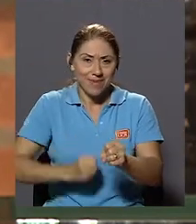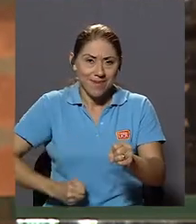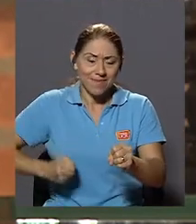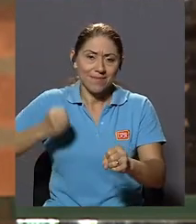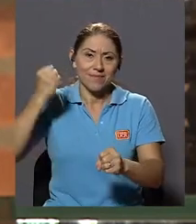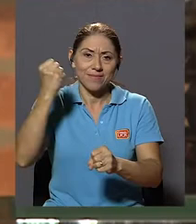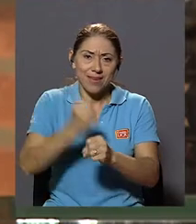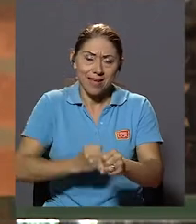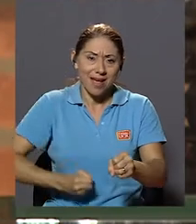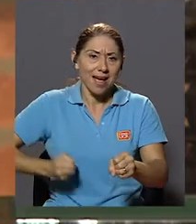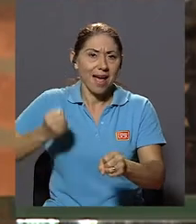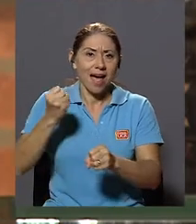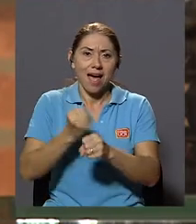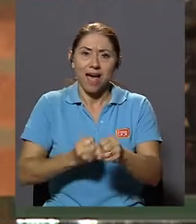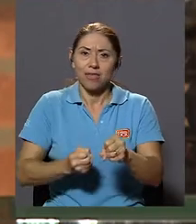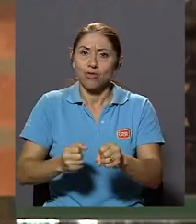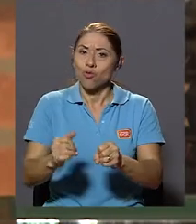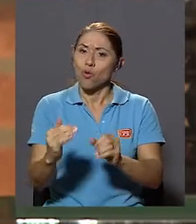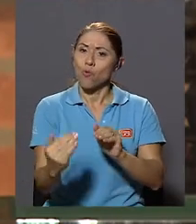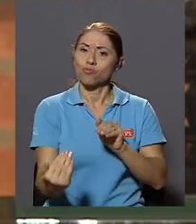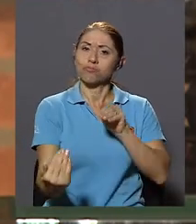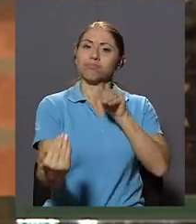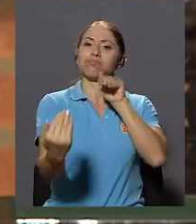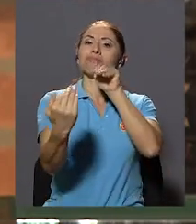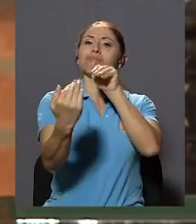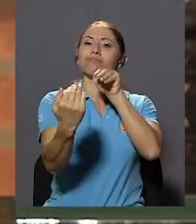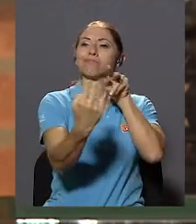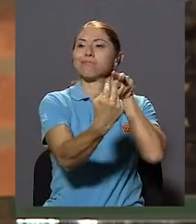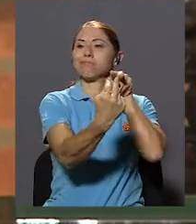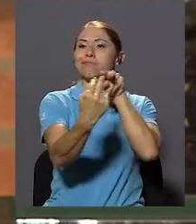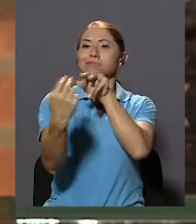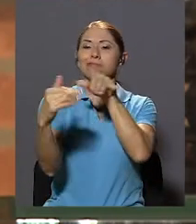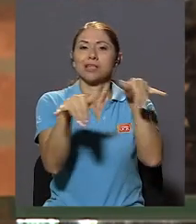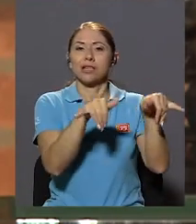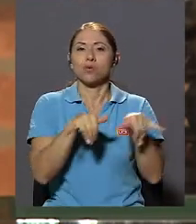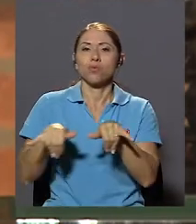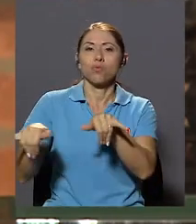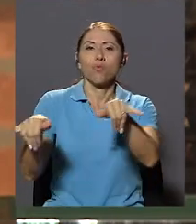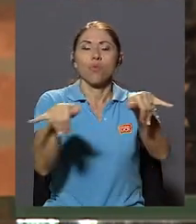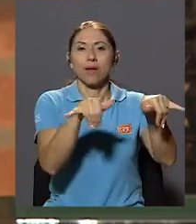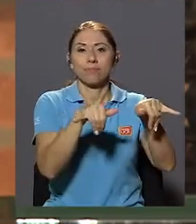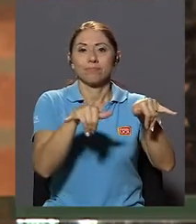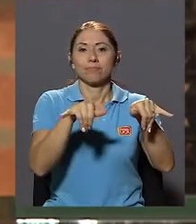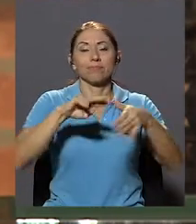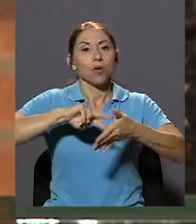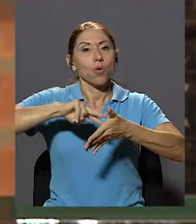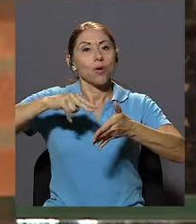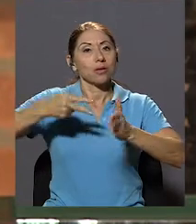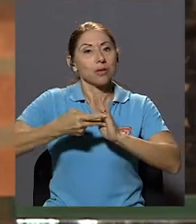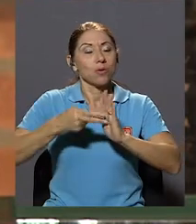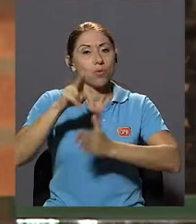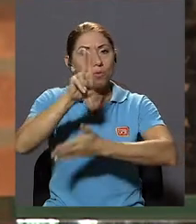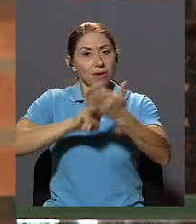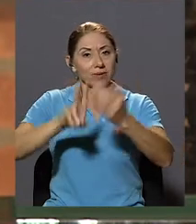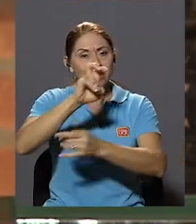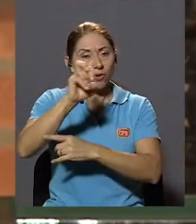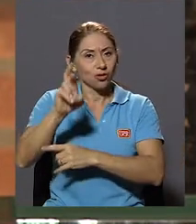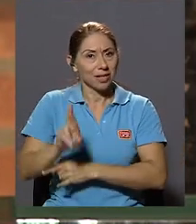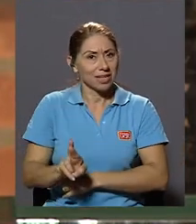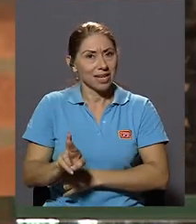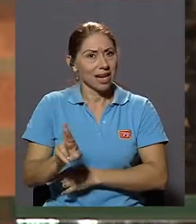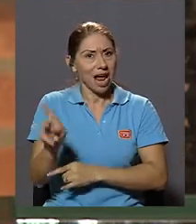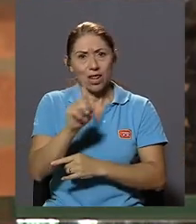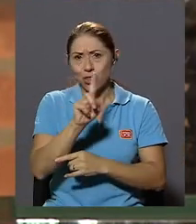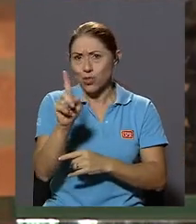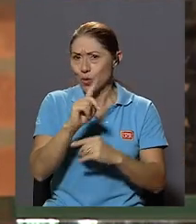Trabajando A la misma Altura De los ojos O sea La universidad De Costa Rica No es Una universidad